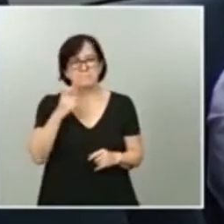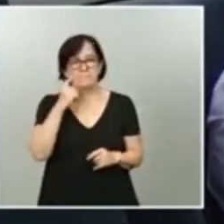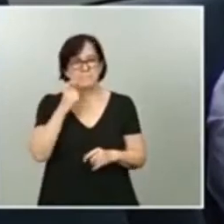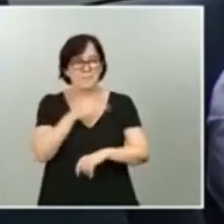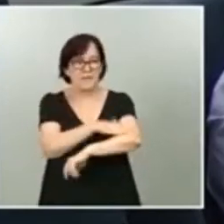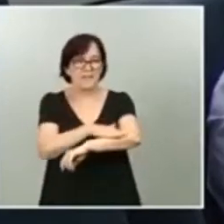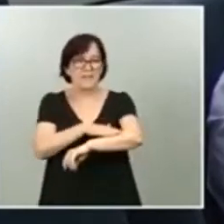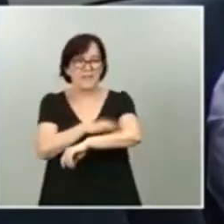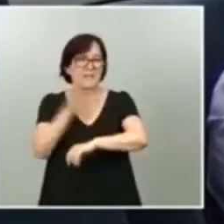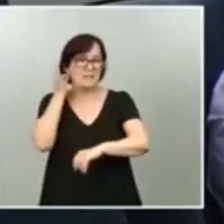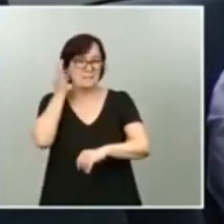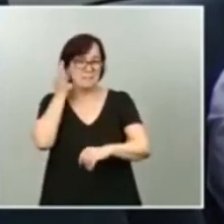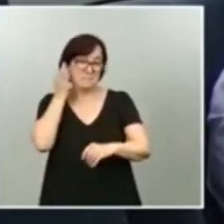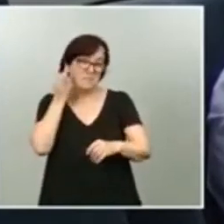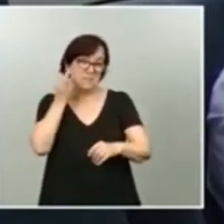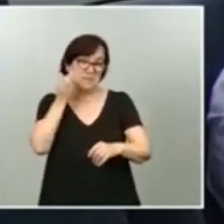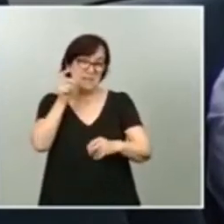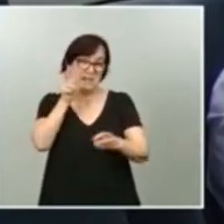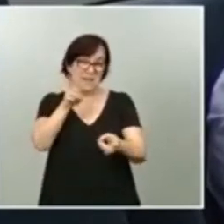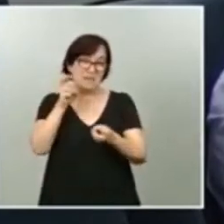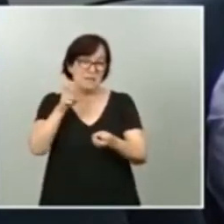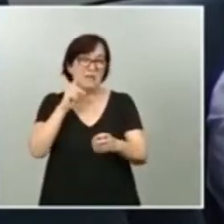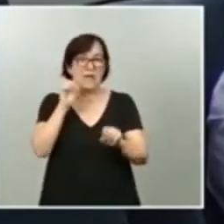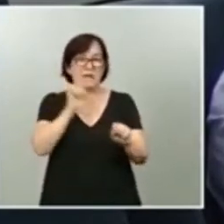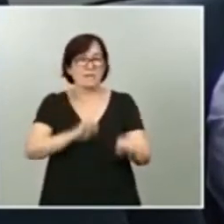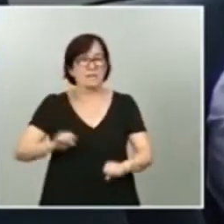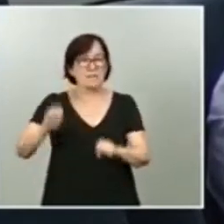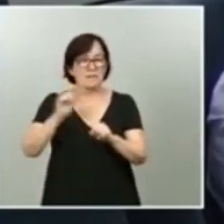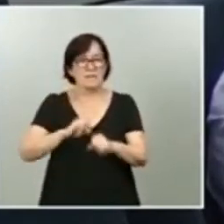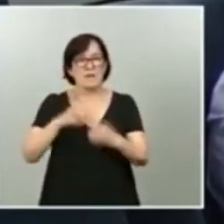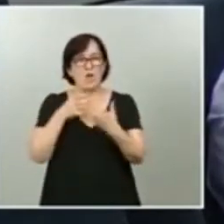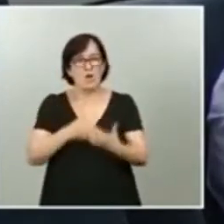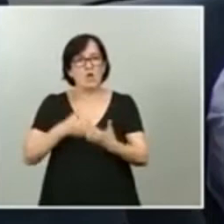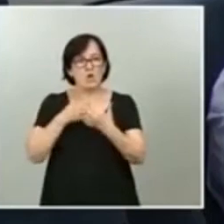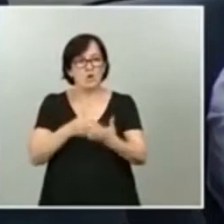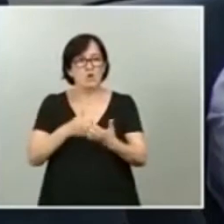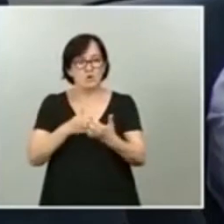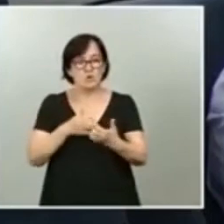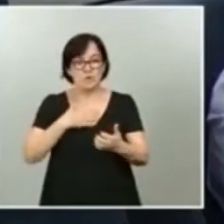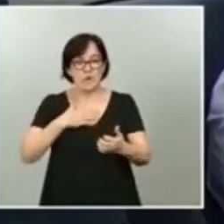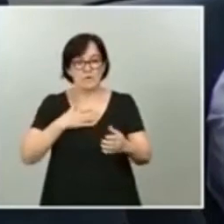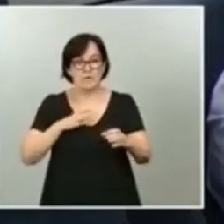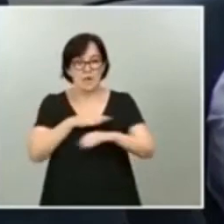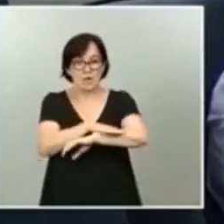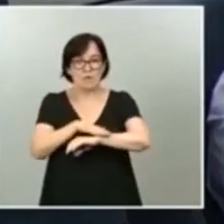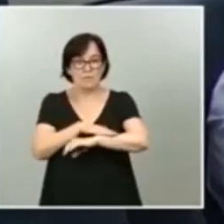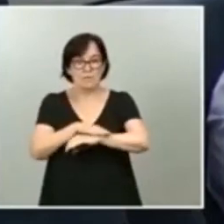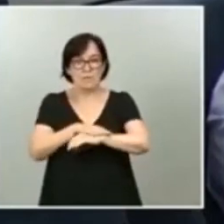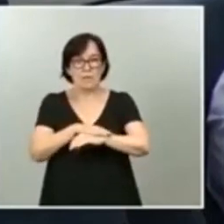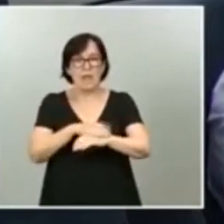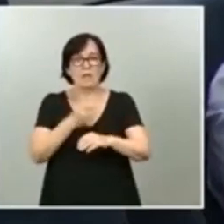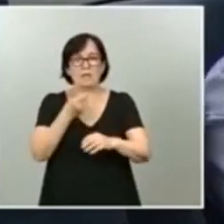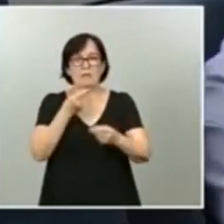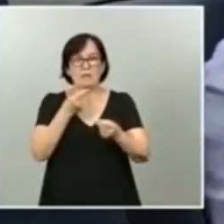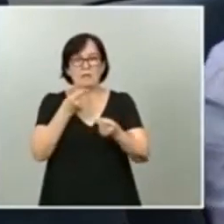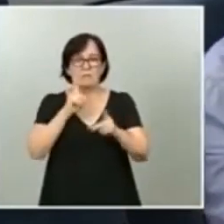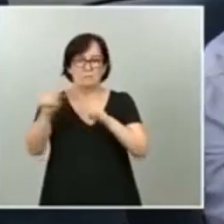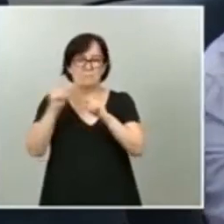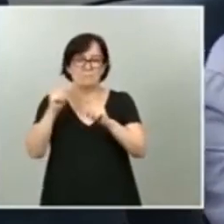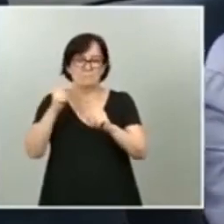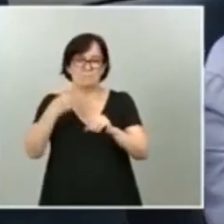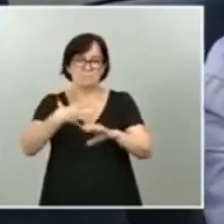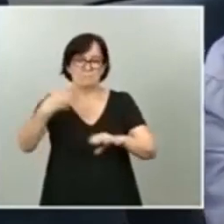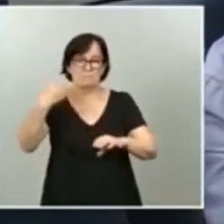Hacienda, defender la lucha de este Ejecutivo contra la evasión fiscal. Y luego quería hacer una segunda